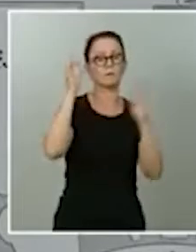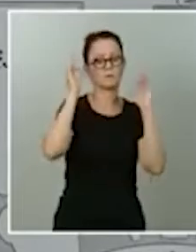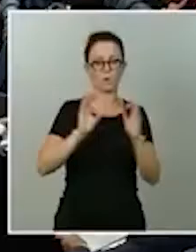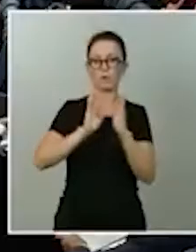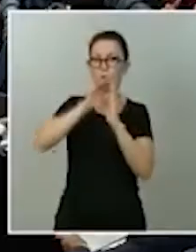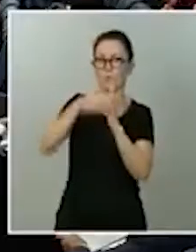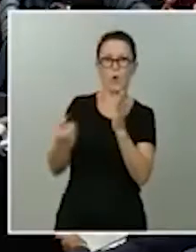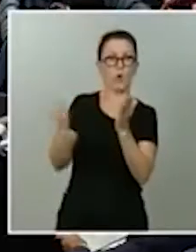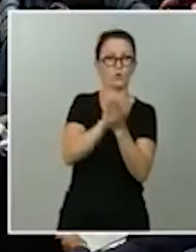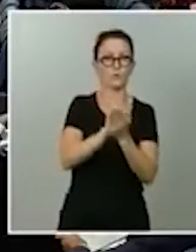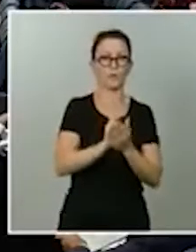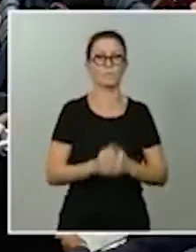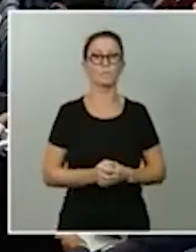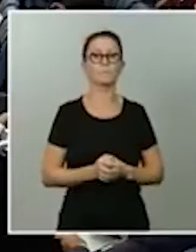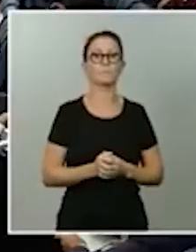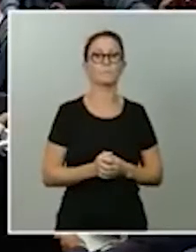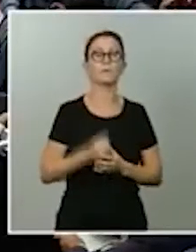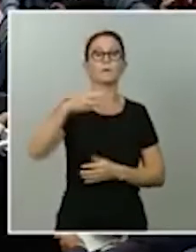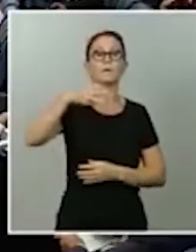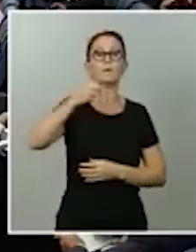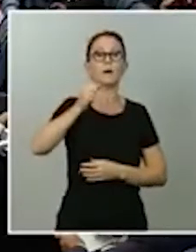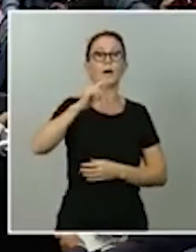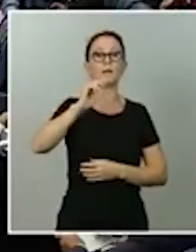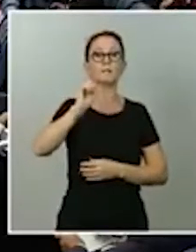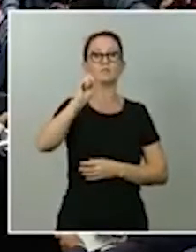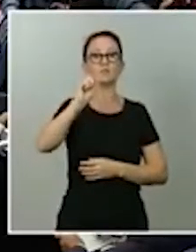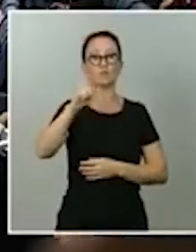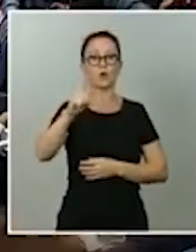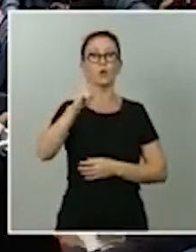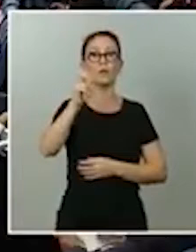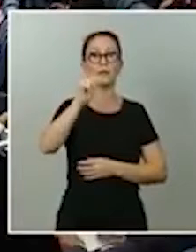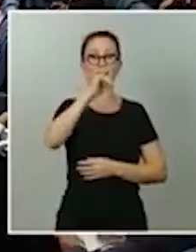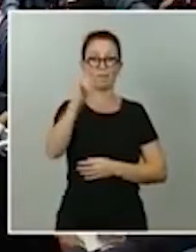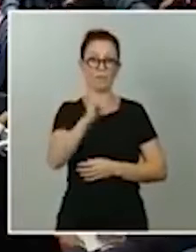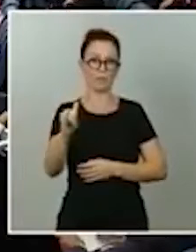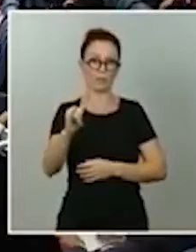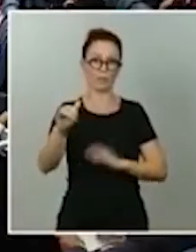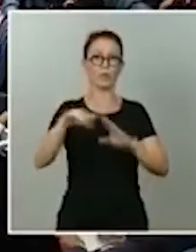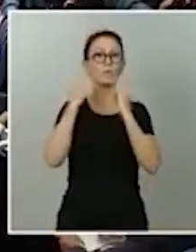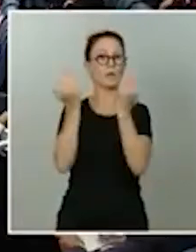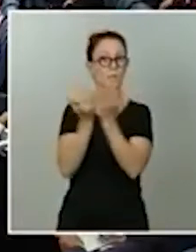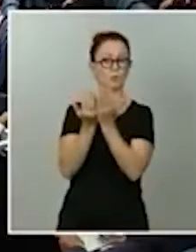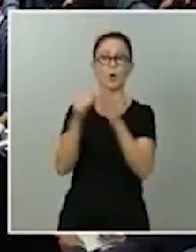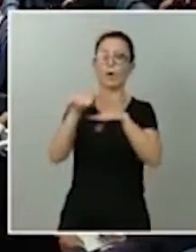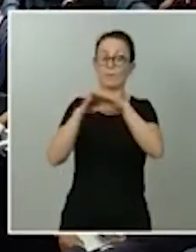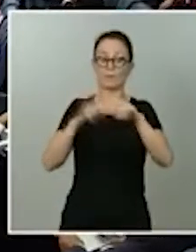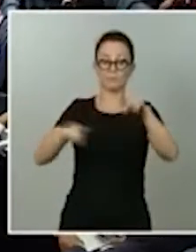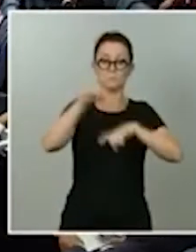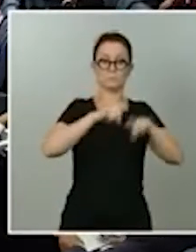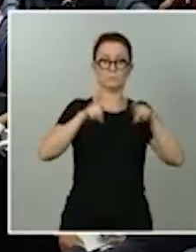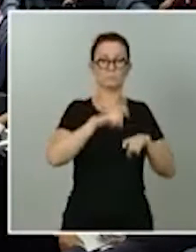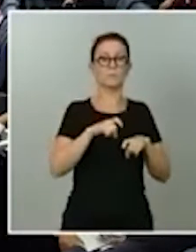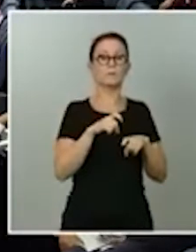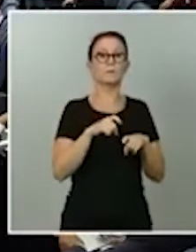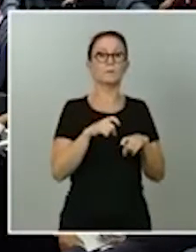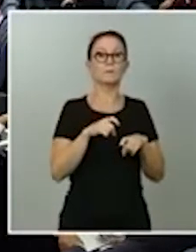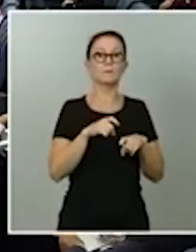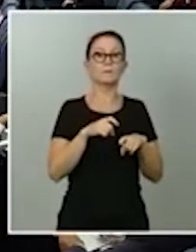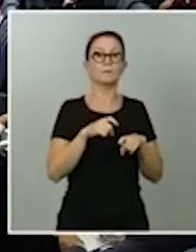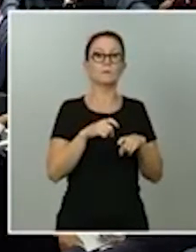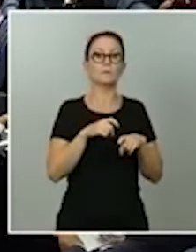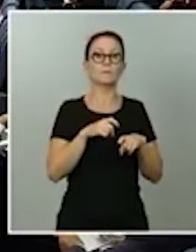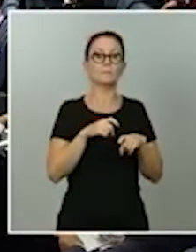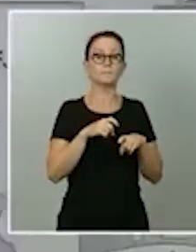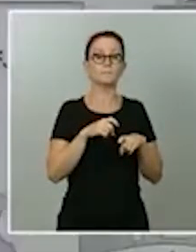Marisol Hernández, del Mundo. Bueno, relativo en el segundo asunto. Perdona que… Vamos a ver. Uno,